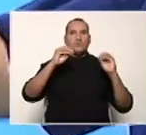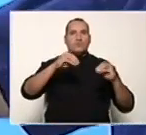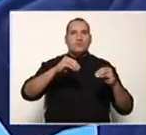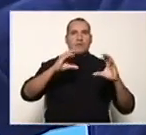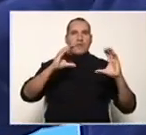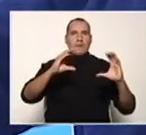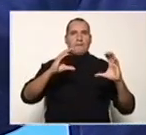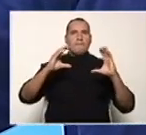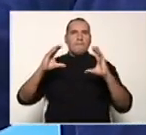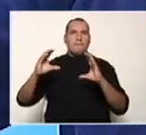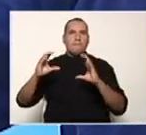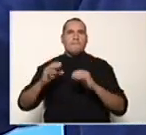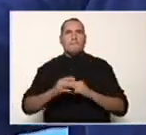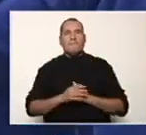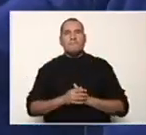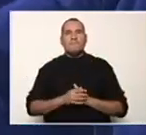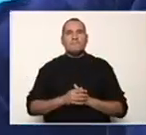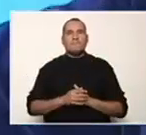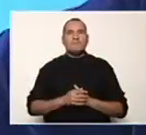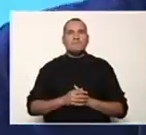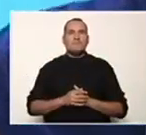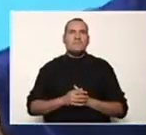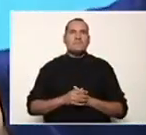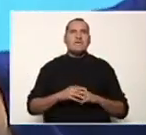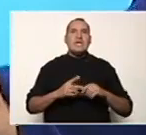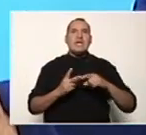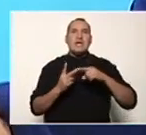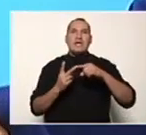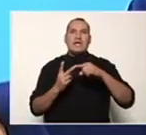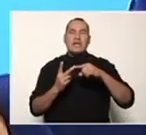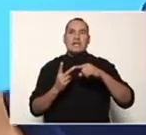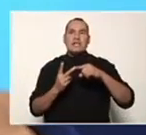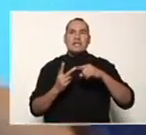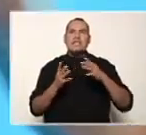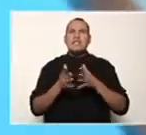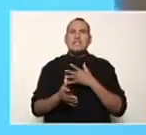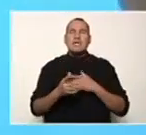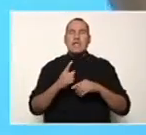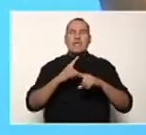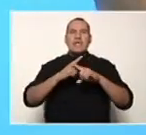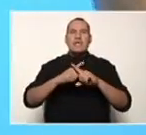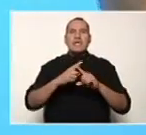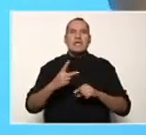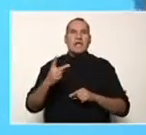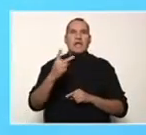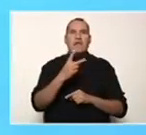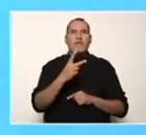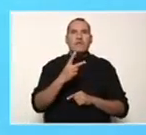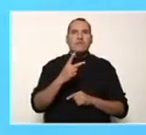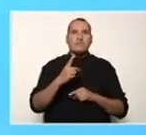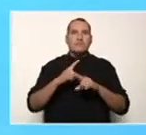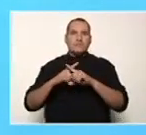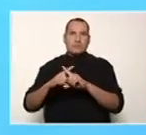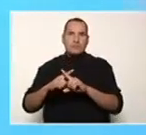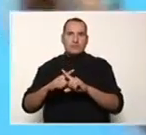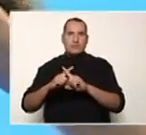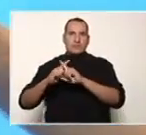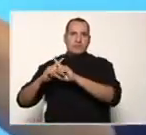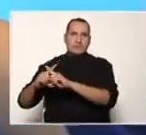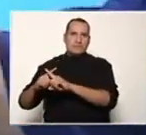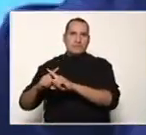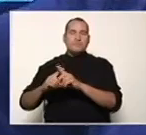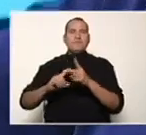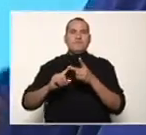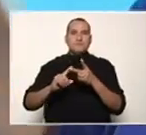Entonces digo, la raíz cuadrada de x al cuadrado es x, la pongo aquí y la pongo aquí.